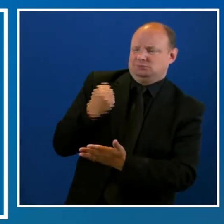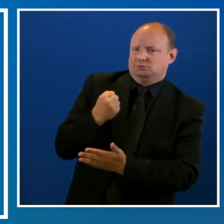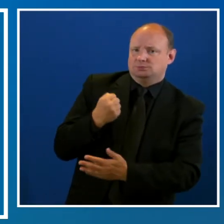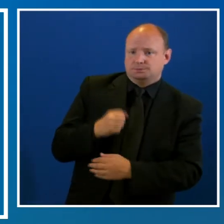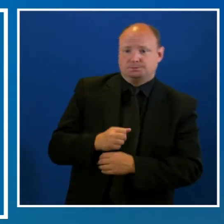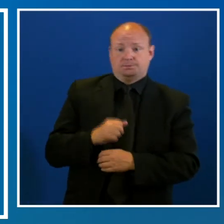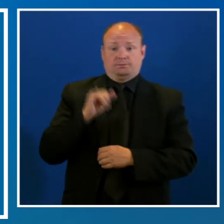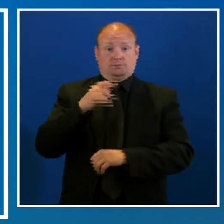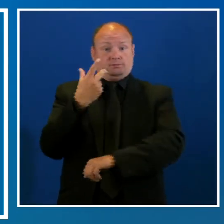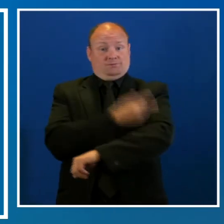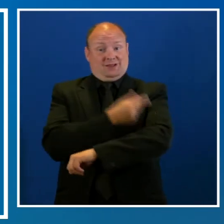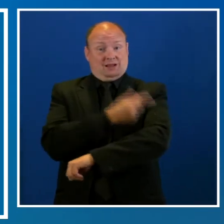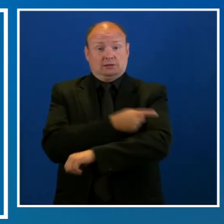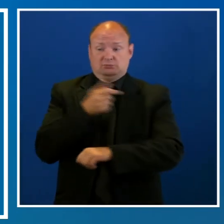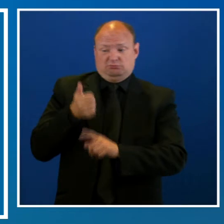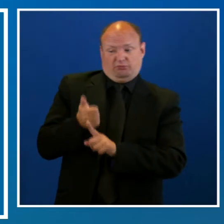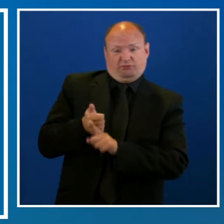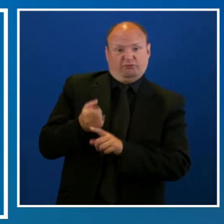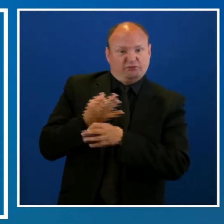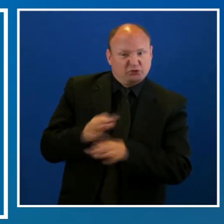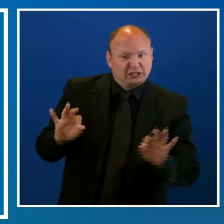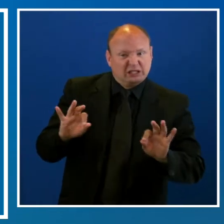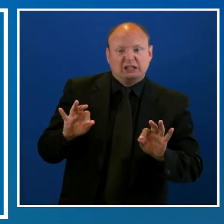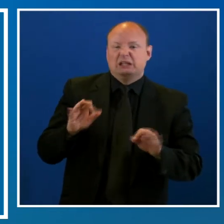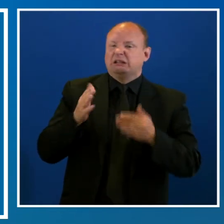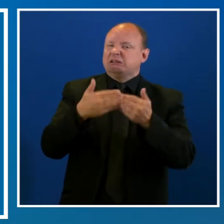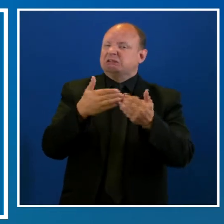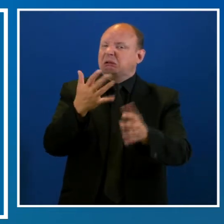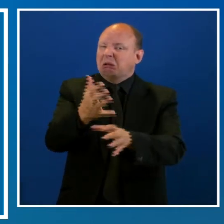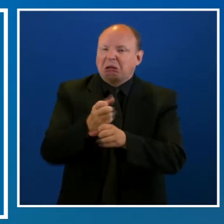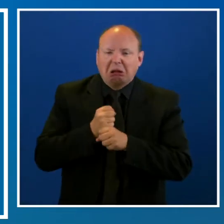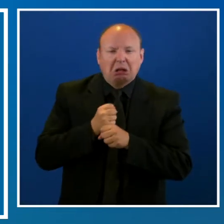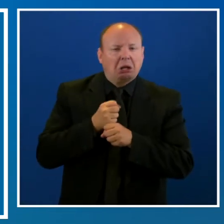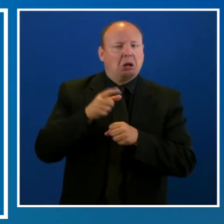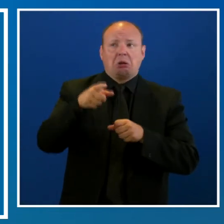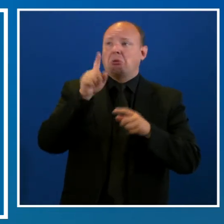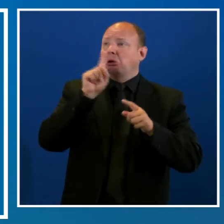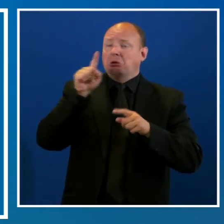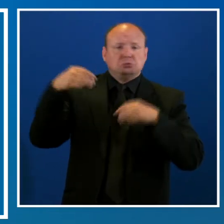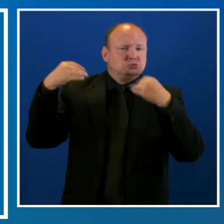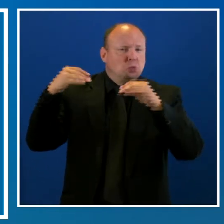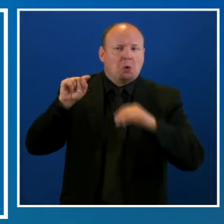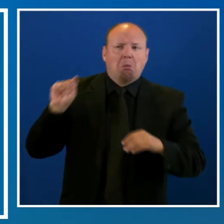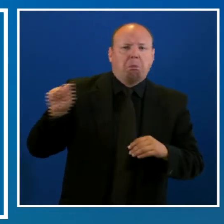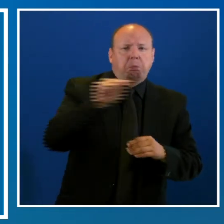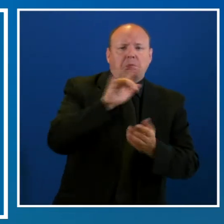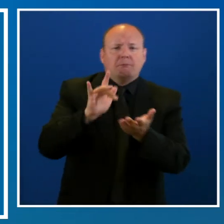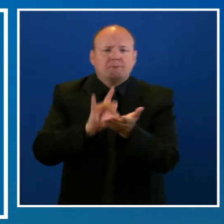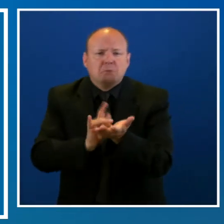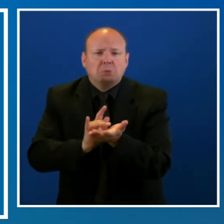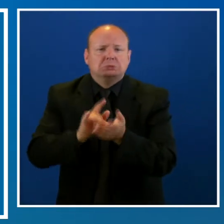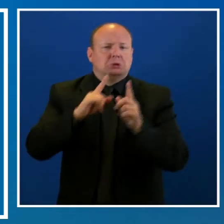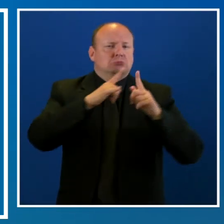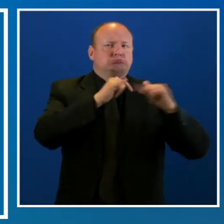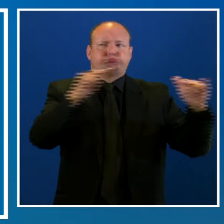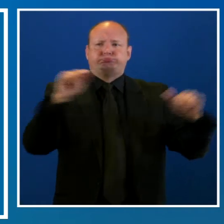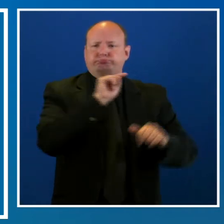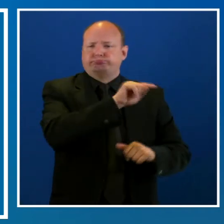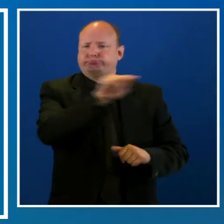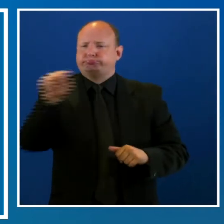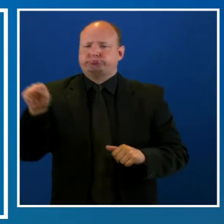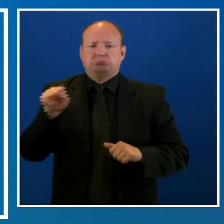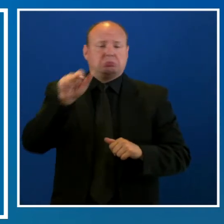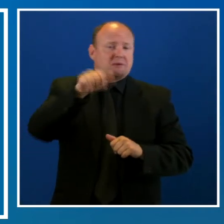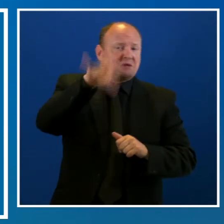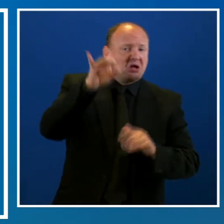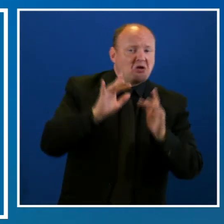gratuita y está ampliamente disponible en las farmacias y consultorios médicos. Para encontrar una ubicación